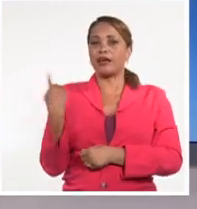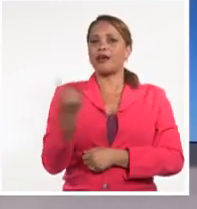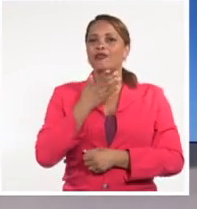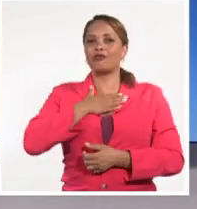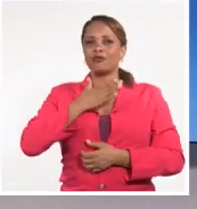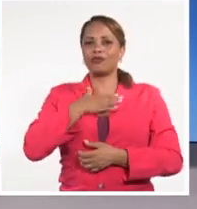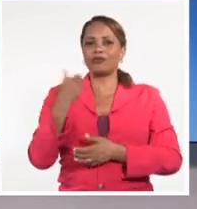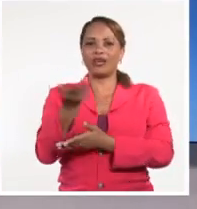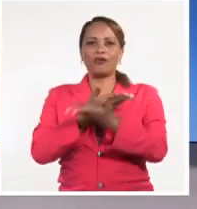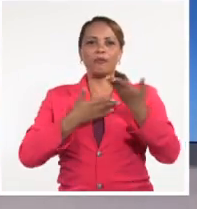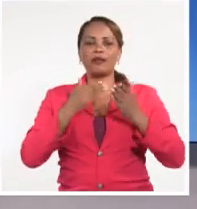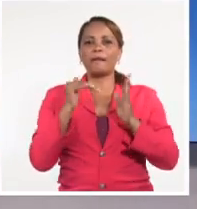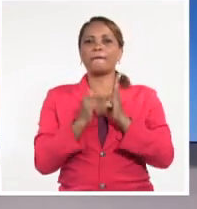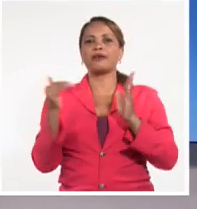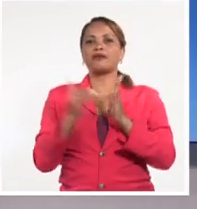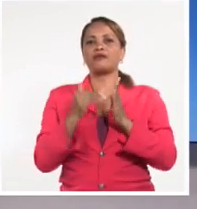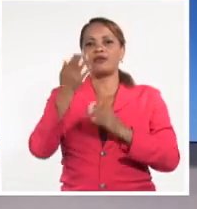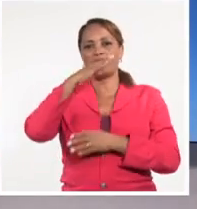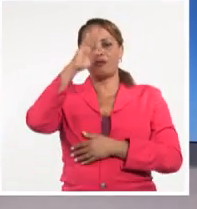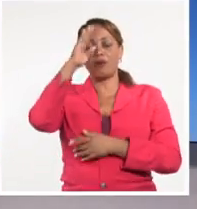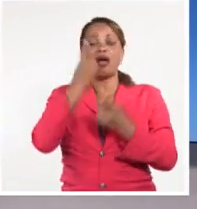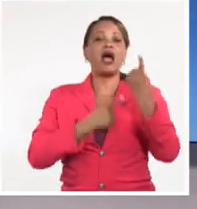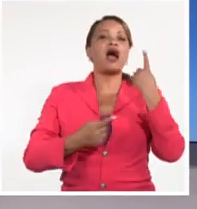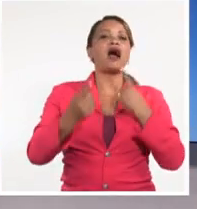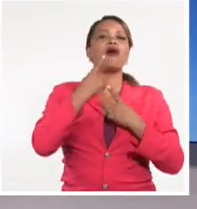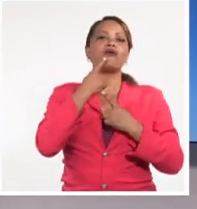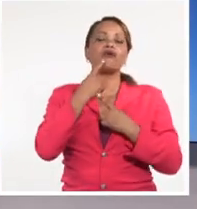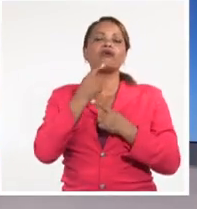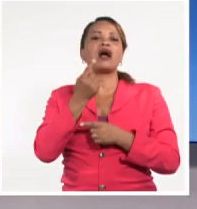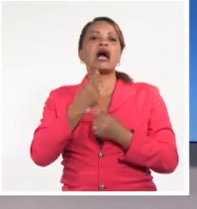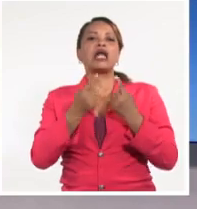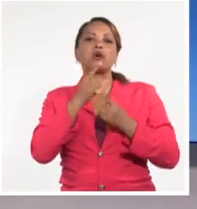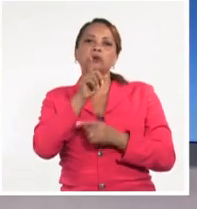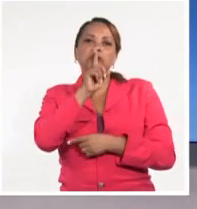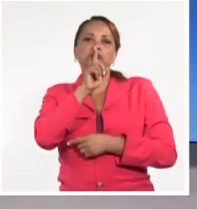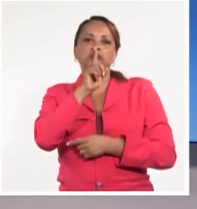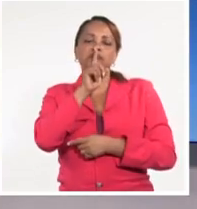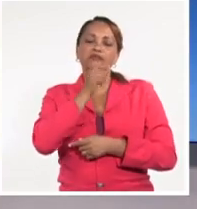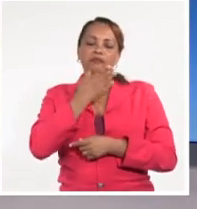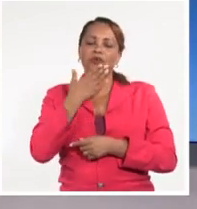comparten millones de cubanos, aunque algunos se empeñen en silenciarla. Buenas noches.